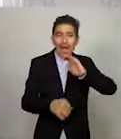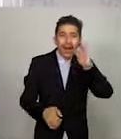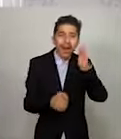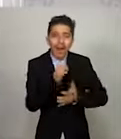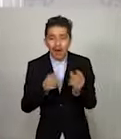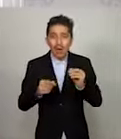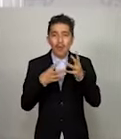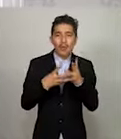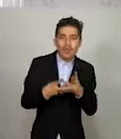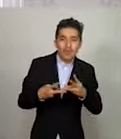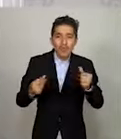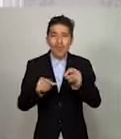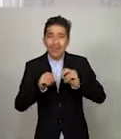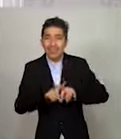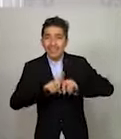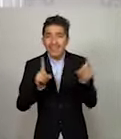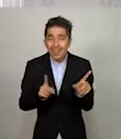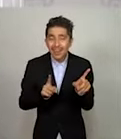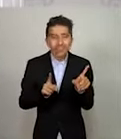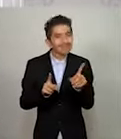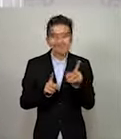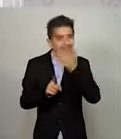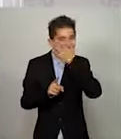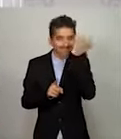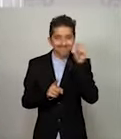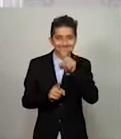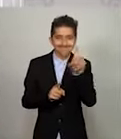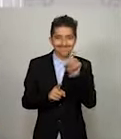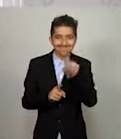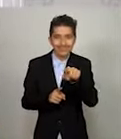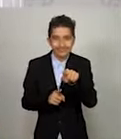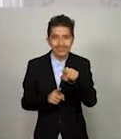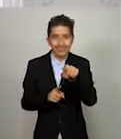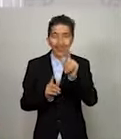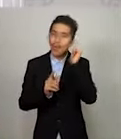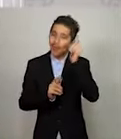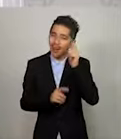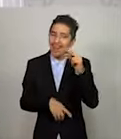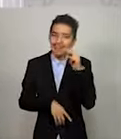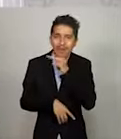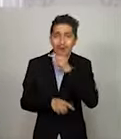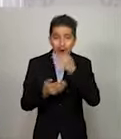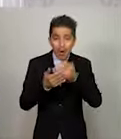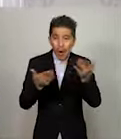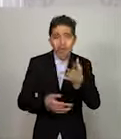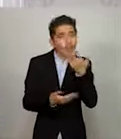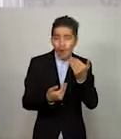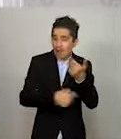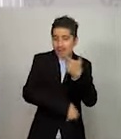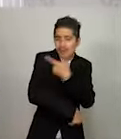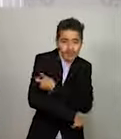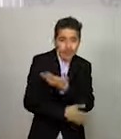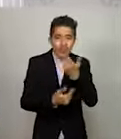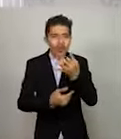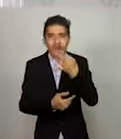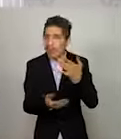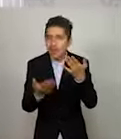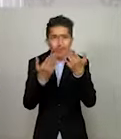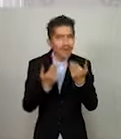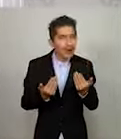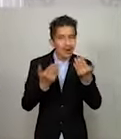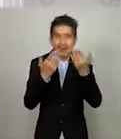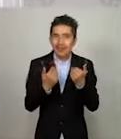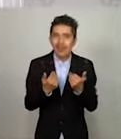esto tome una dinámica diferente. Ojalá y sea pronto, pero hay que saber que no hay cura, no hay vacuna, no hay